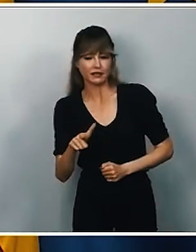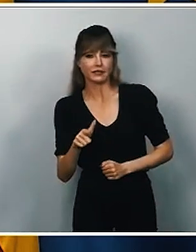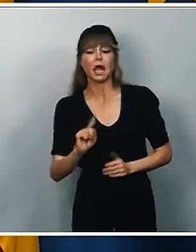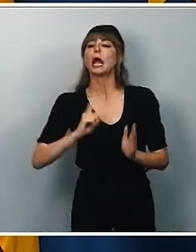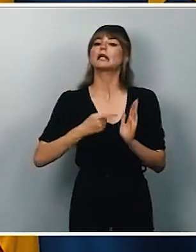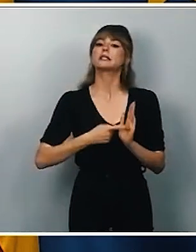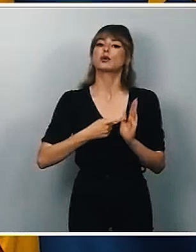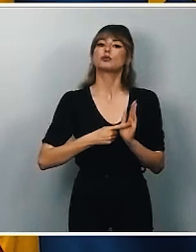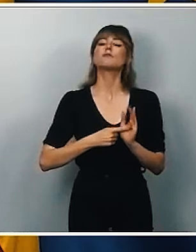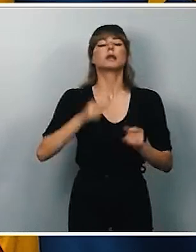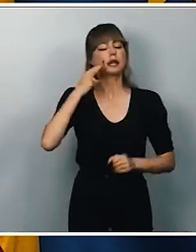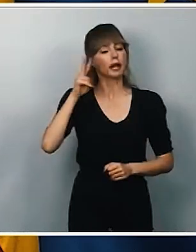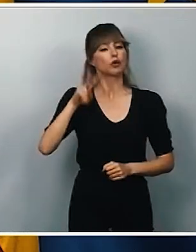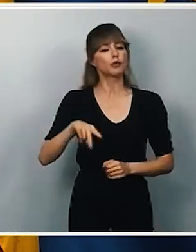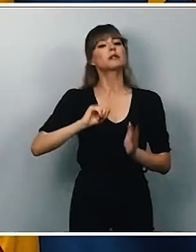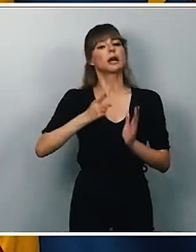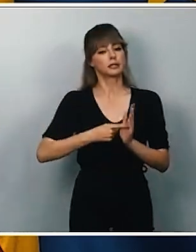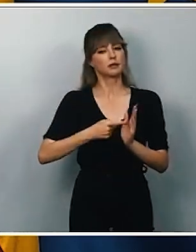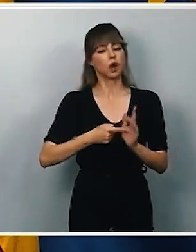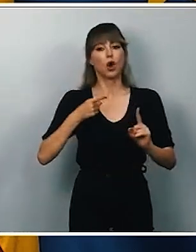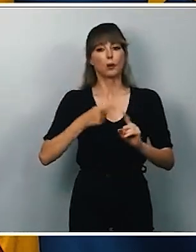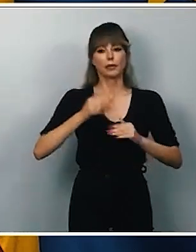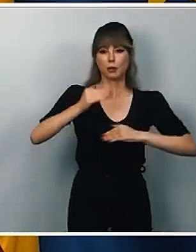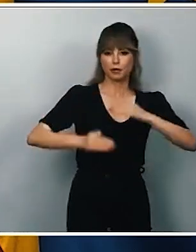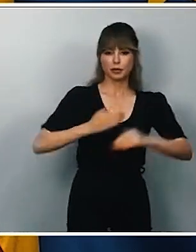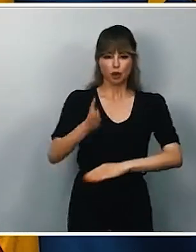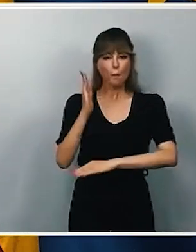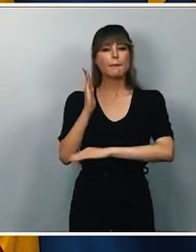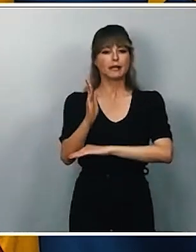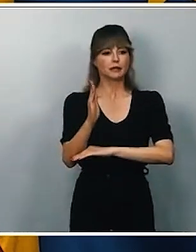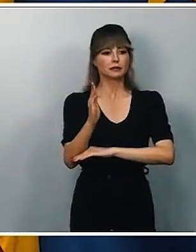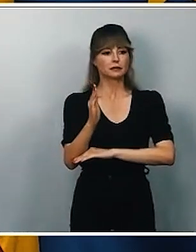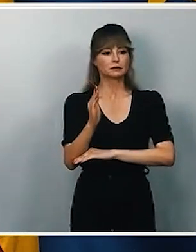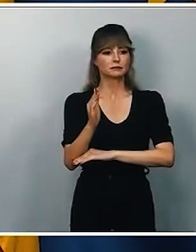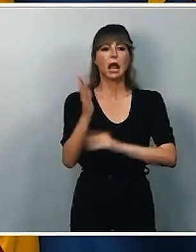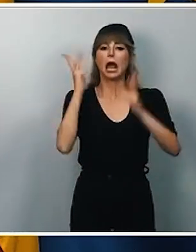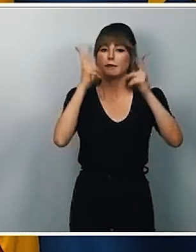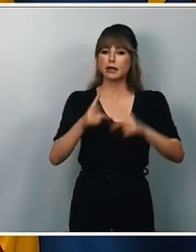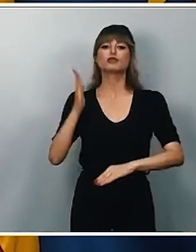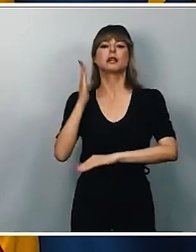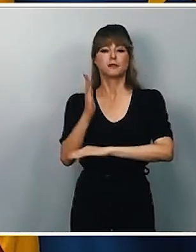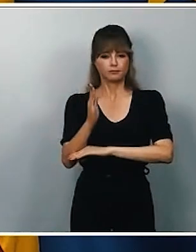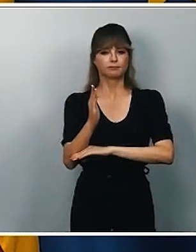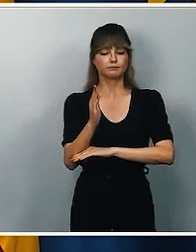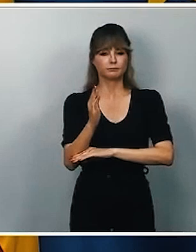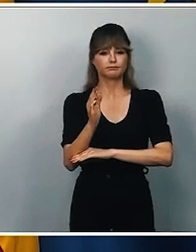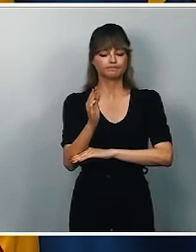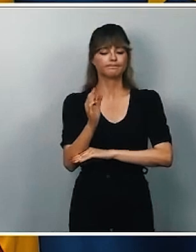legitimación activa para actuar tanto en procedimientos penales como en contenciosos sancionadores de las